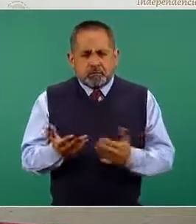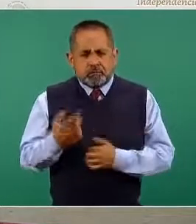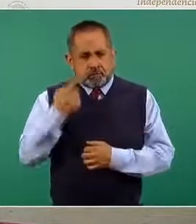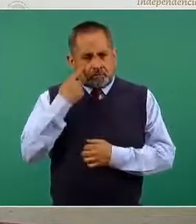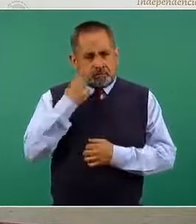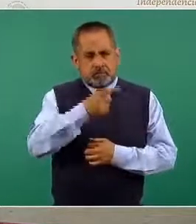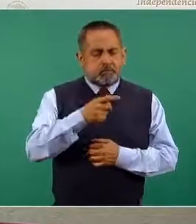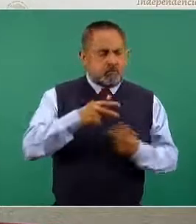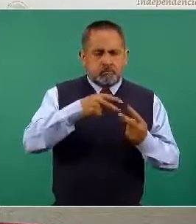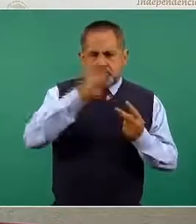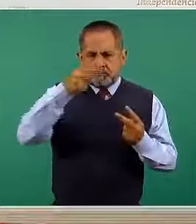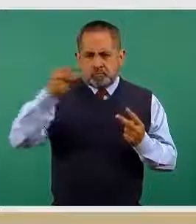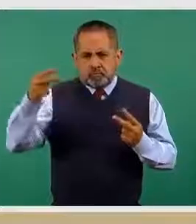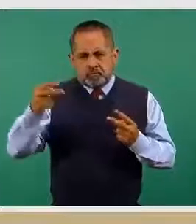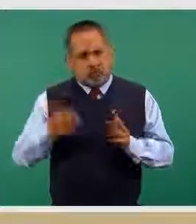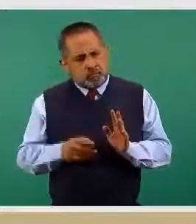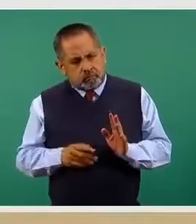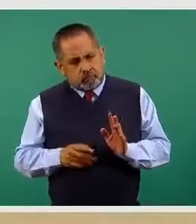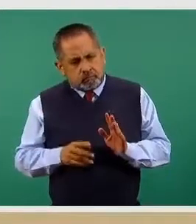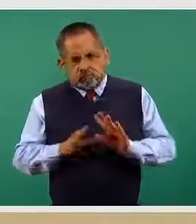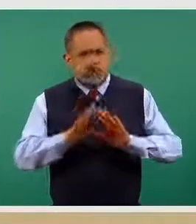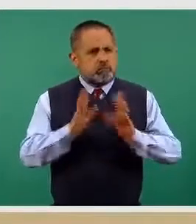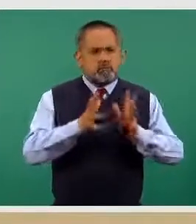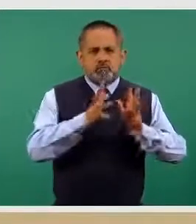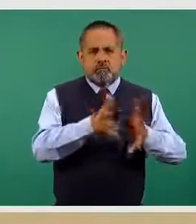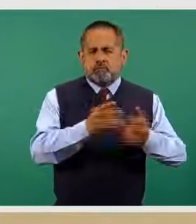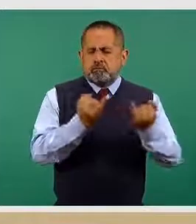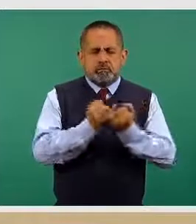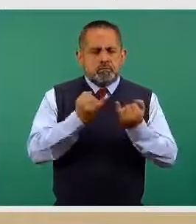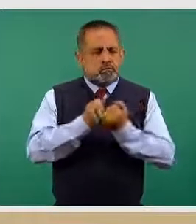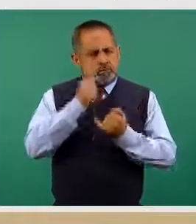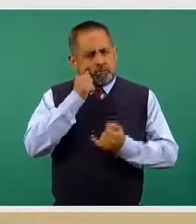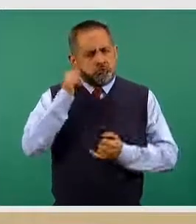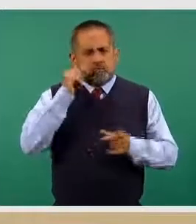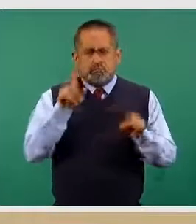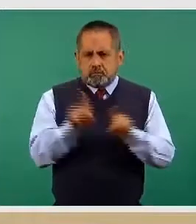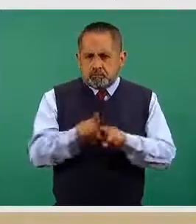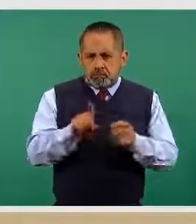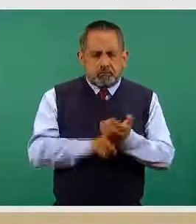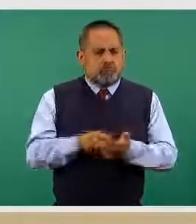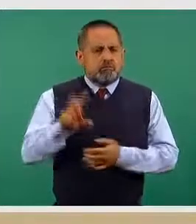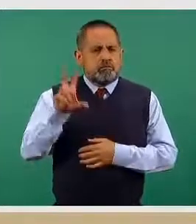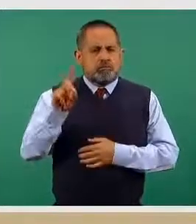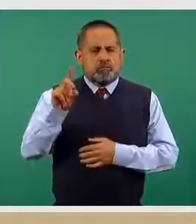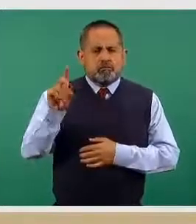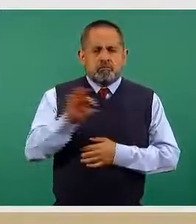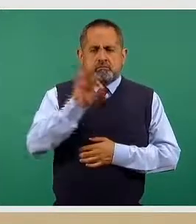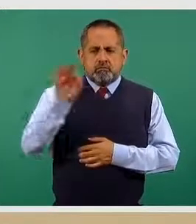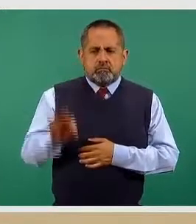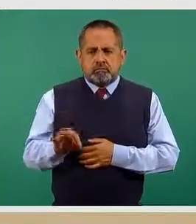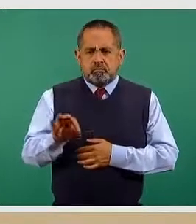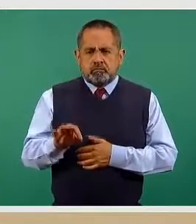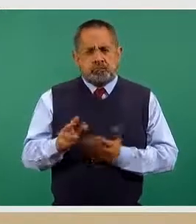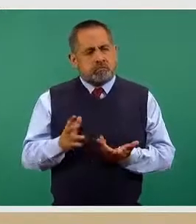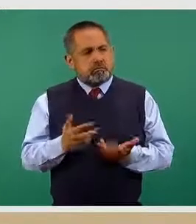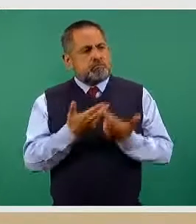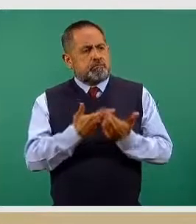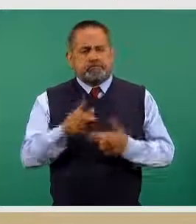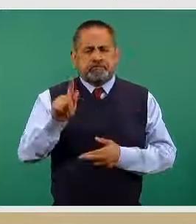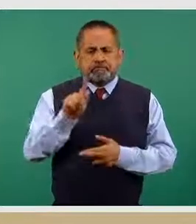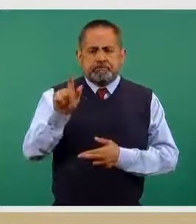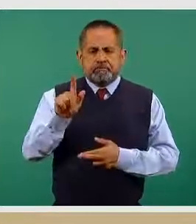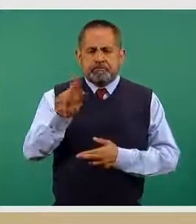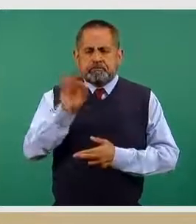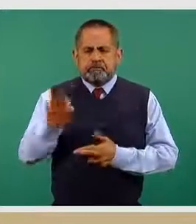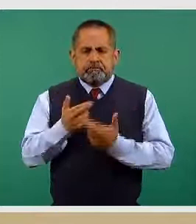no muestra un cambio en este momento, continúa en el 30% a nivel nacional y